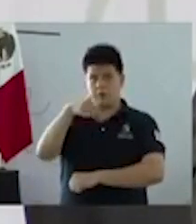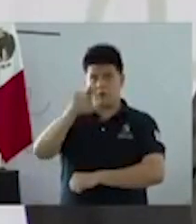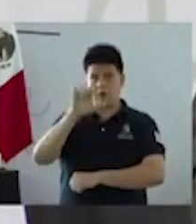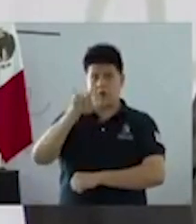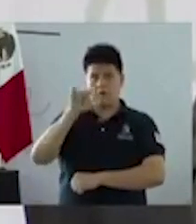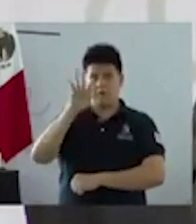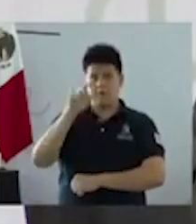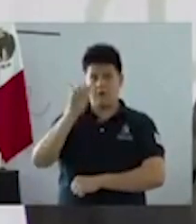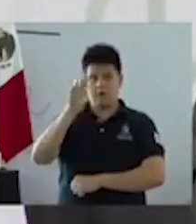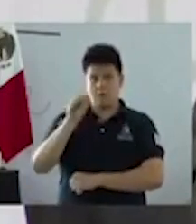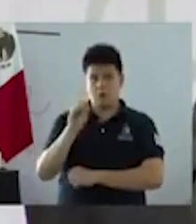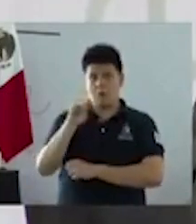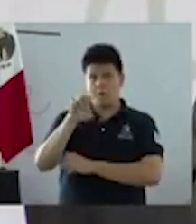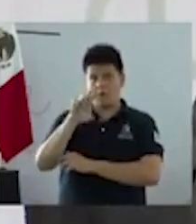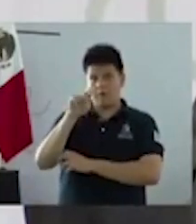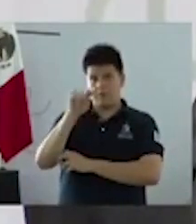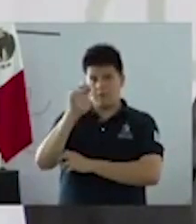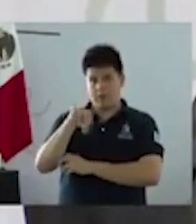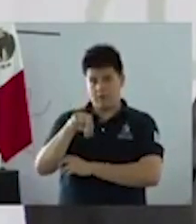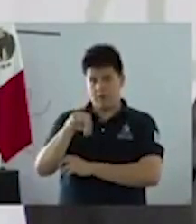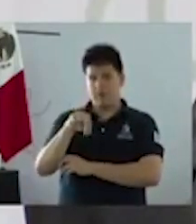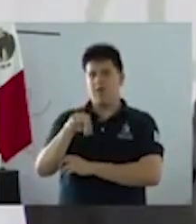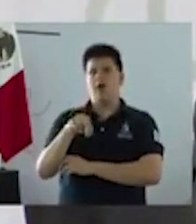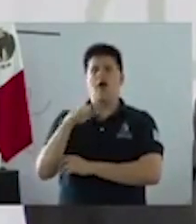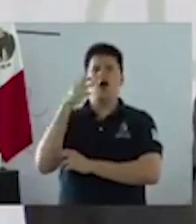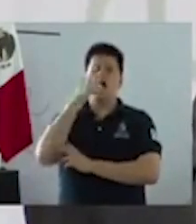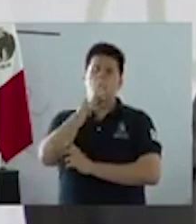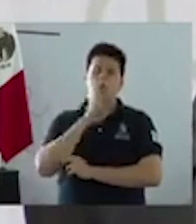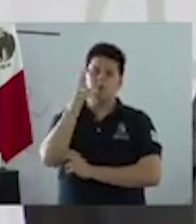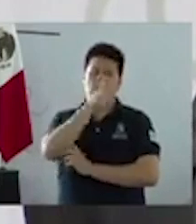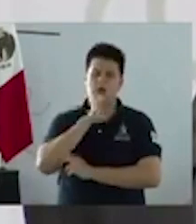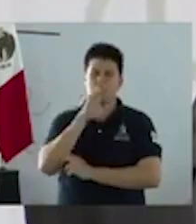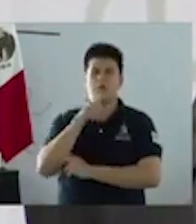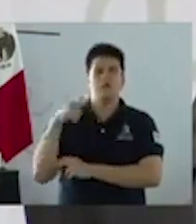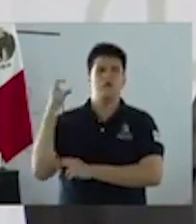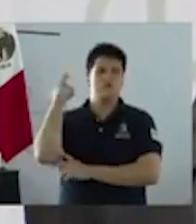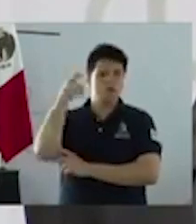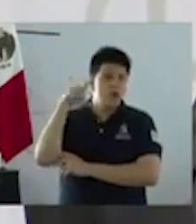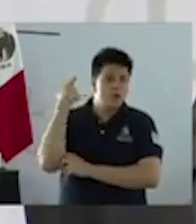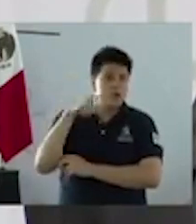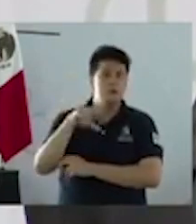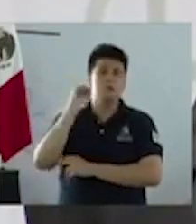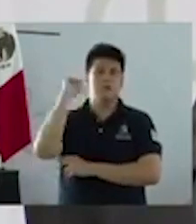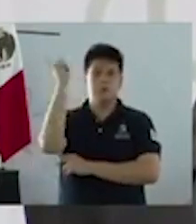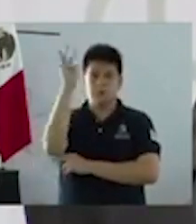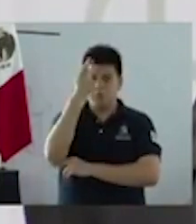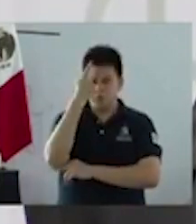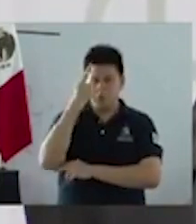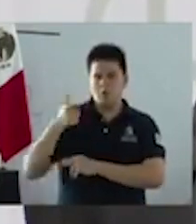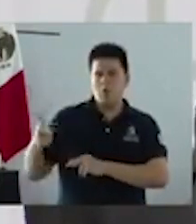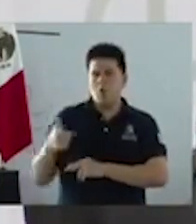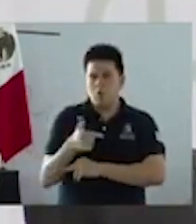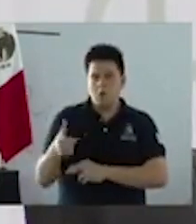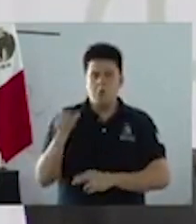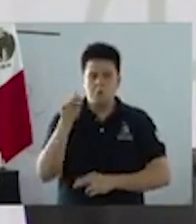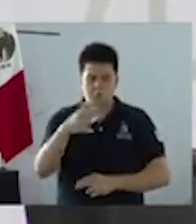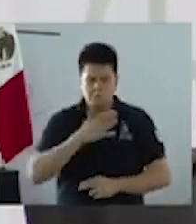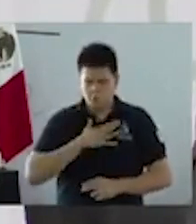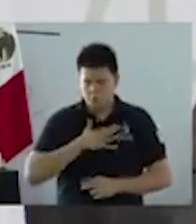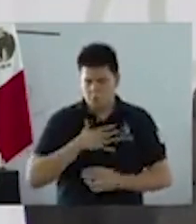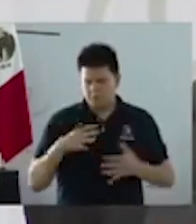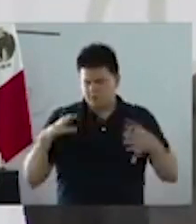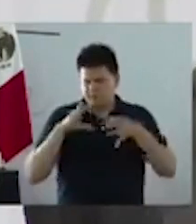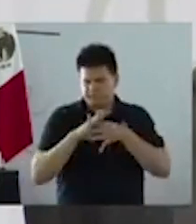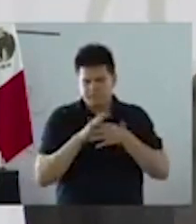Martín Orozco de Aguascalientes, Francisco Domínguez de Querétaro, Juan Manuel Carreras de San Luis Potosí y Guanajuato con su servidor, hemos